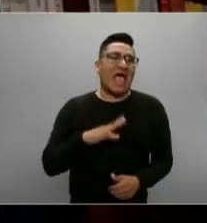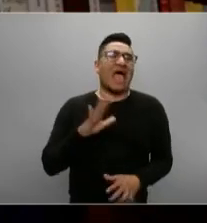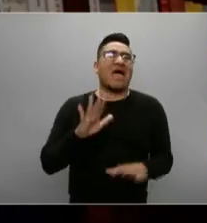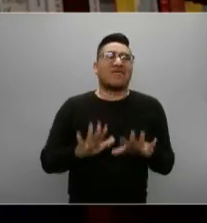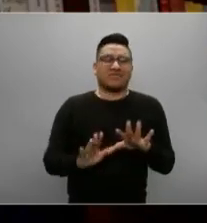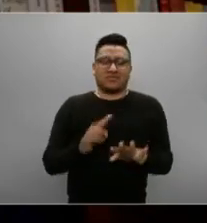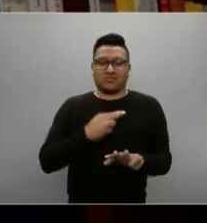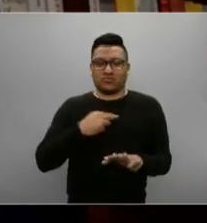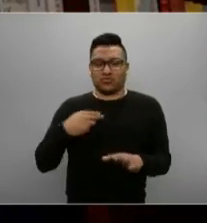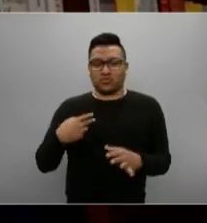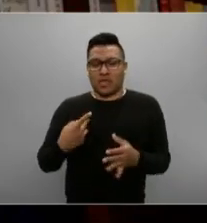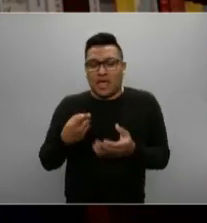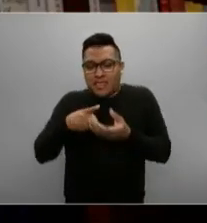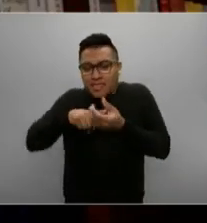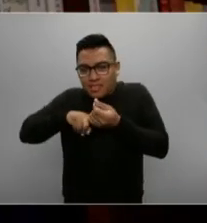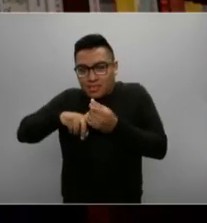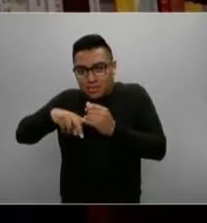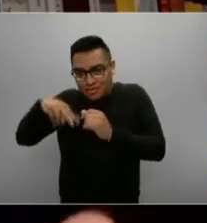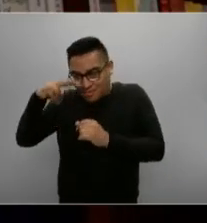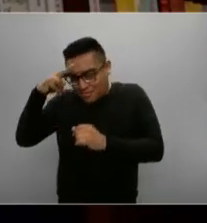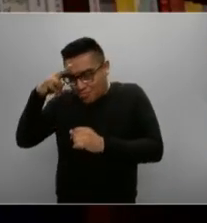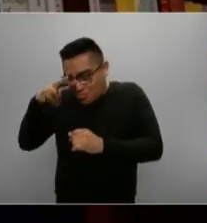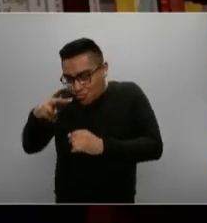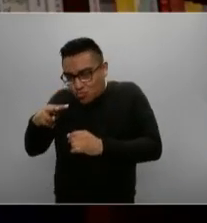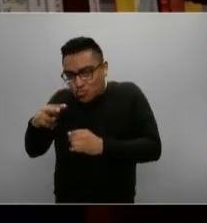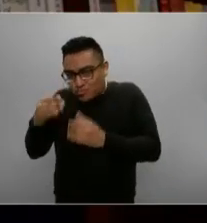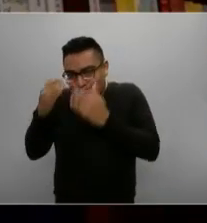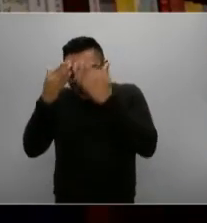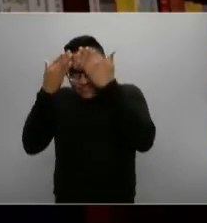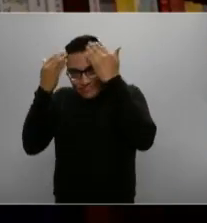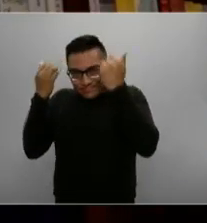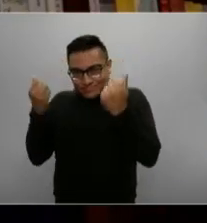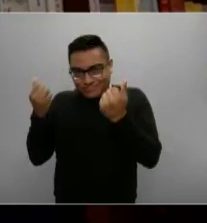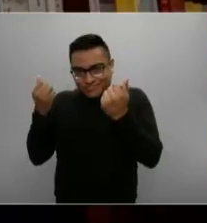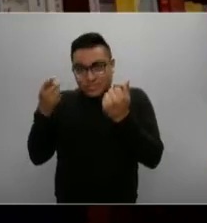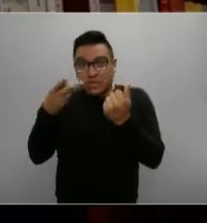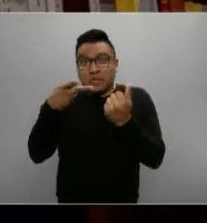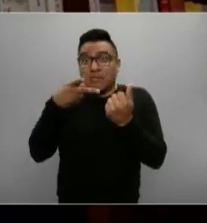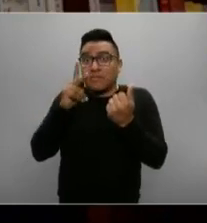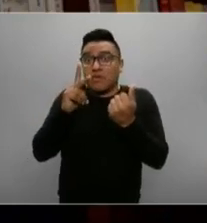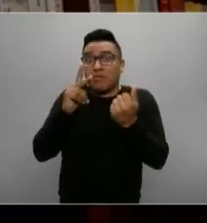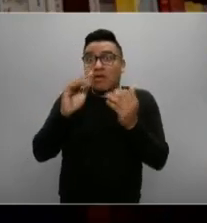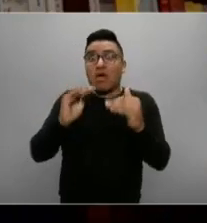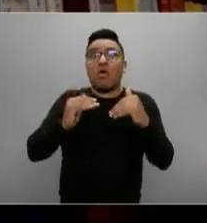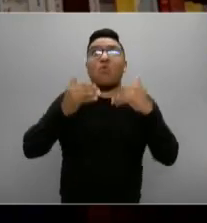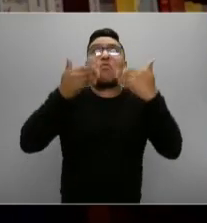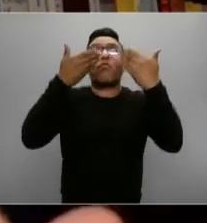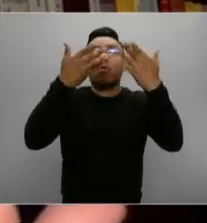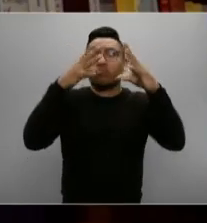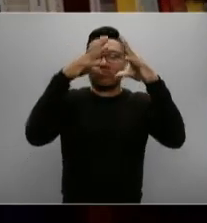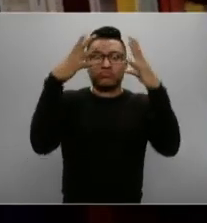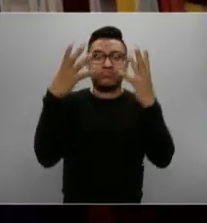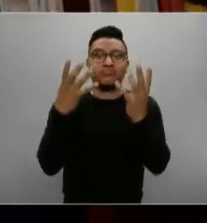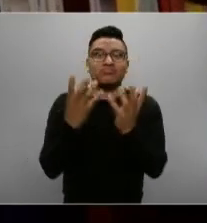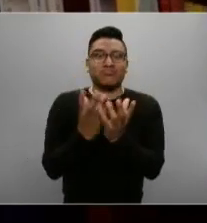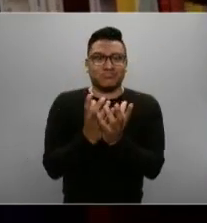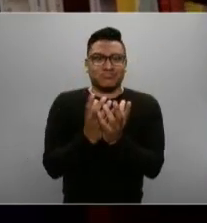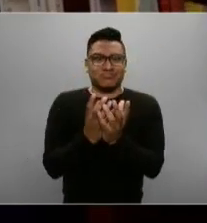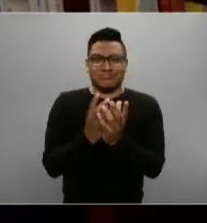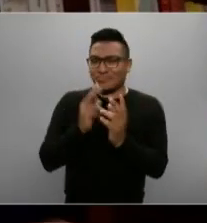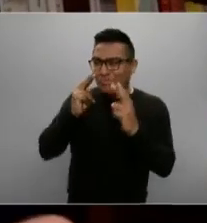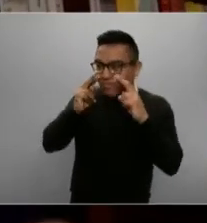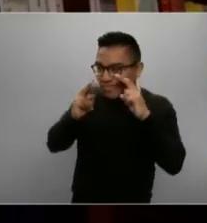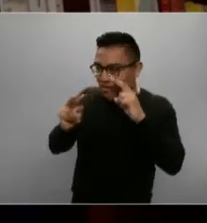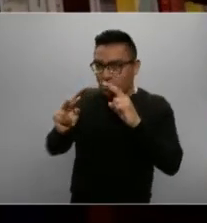impiden ver cómo estamos siendo vistos desde fuera, en el mundo. México tiene prestigio,